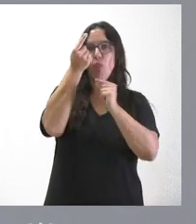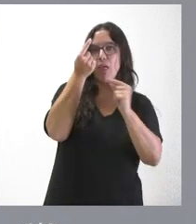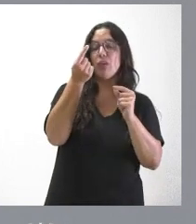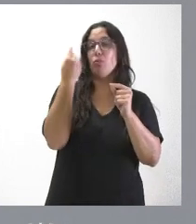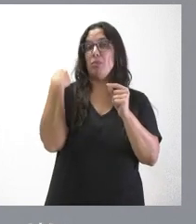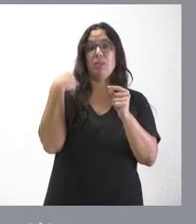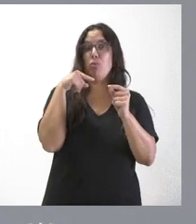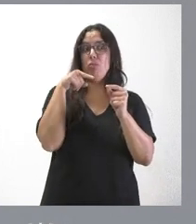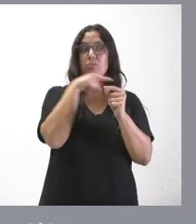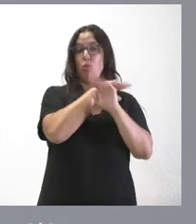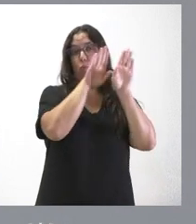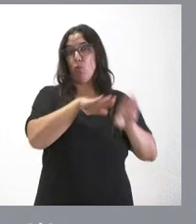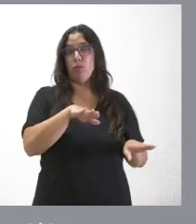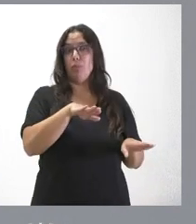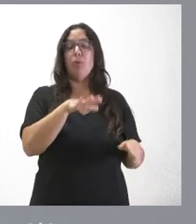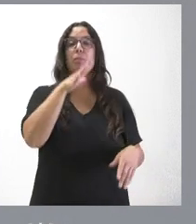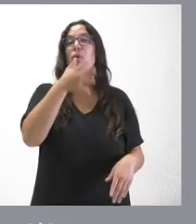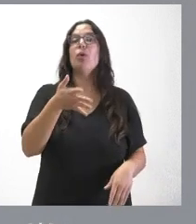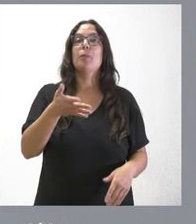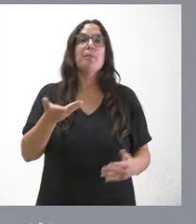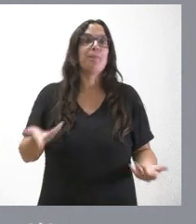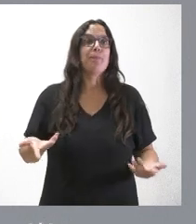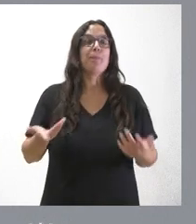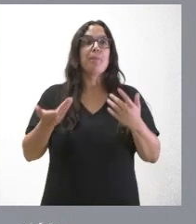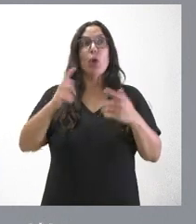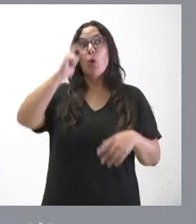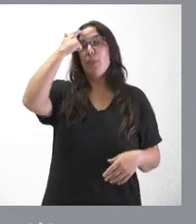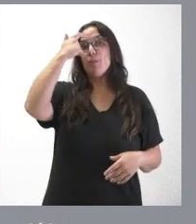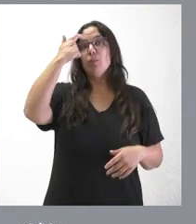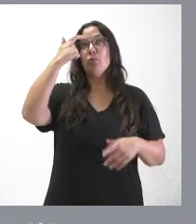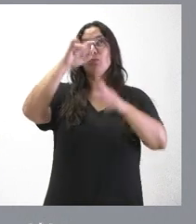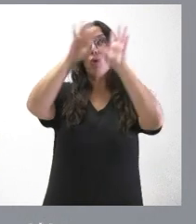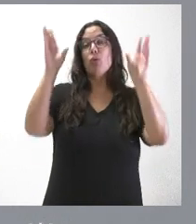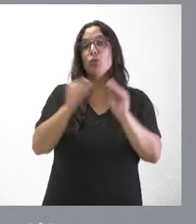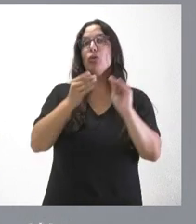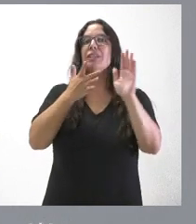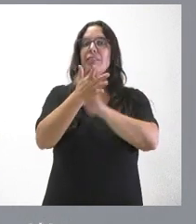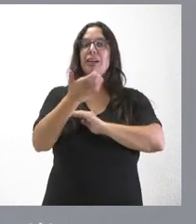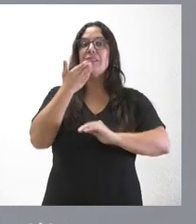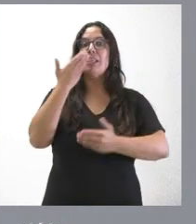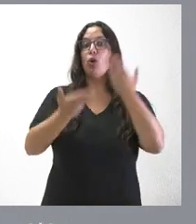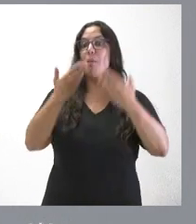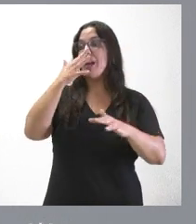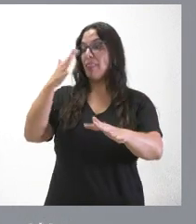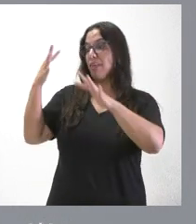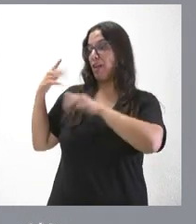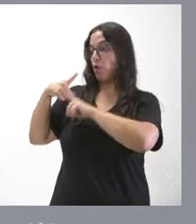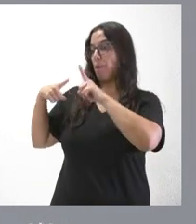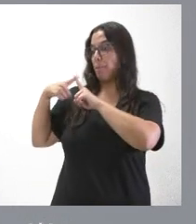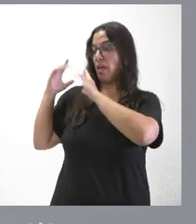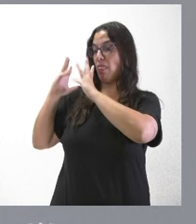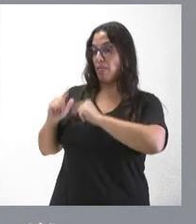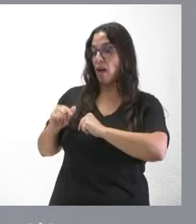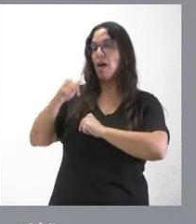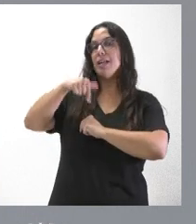remito básicamente la idea de que estamos teniendo menos incendios que la media de los últimos diez años y también que estamos